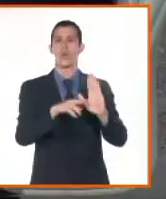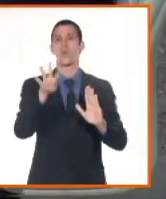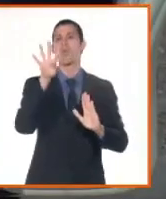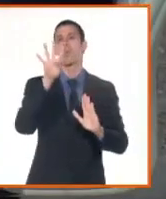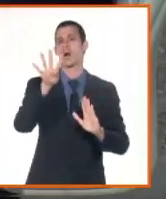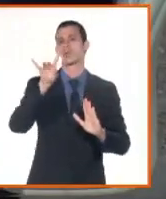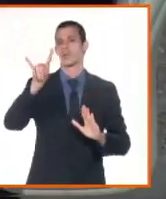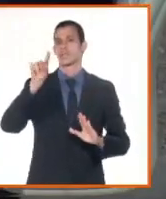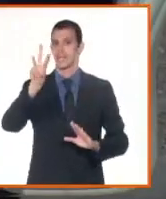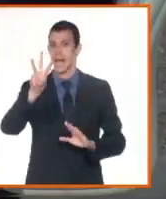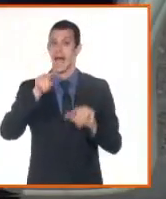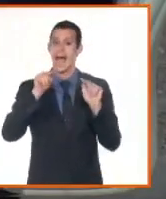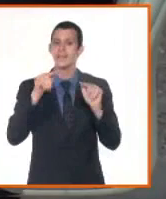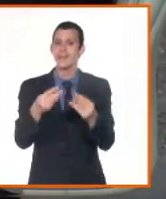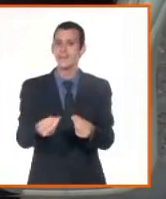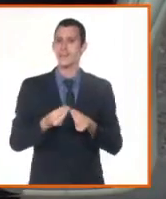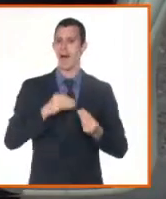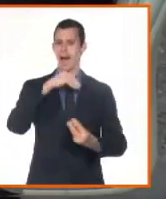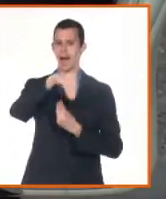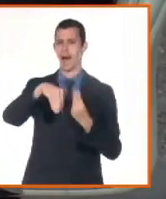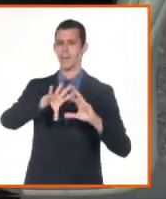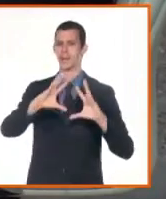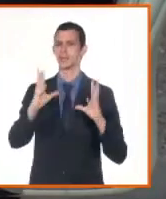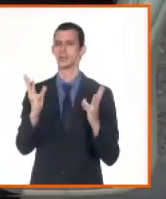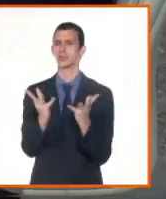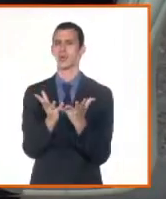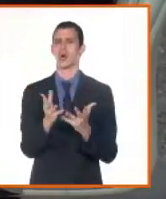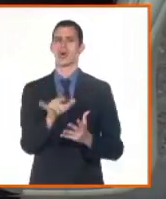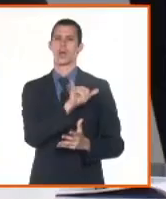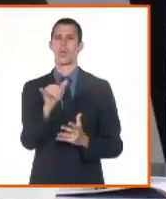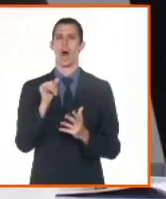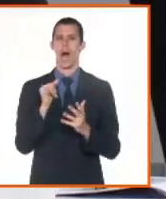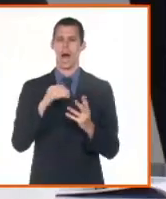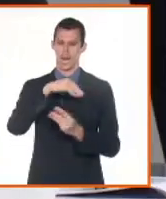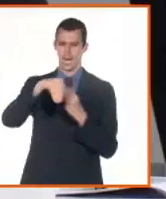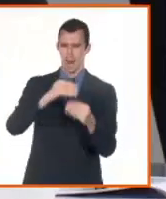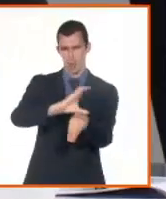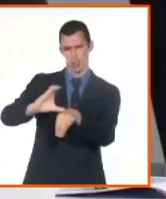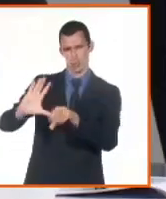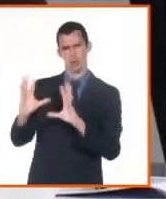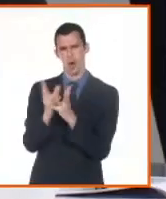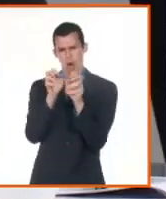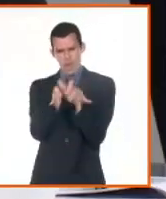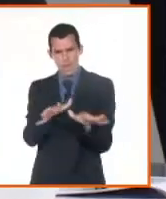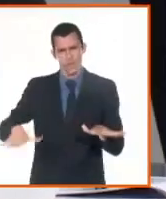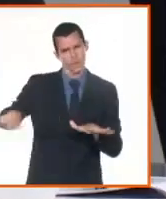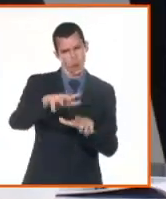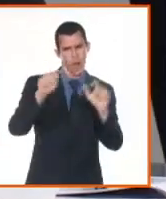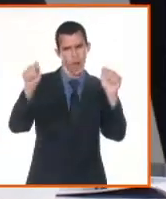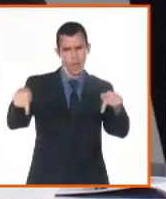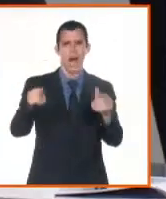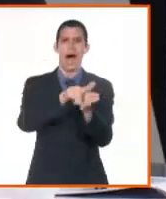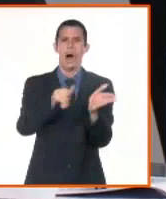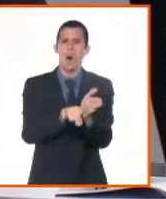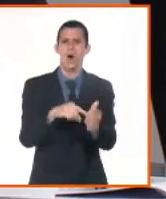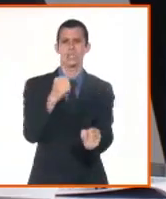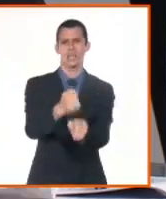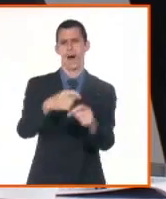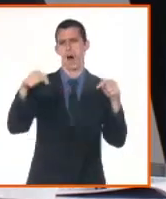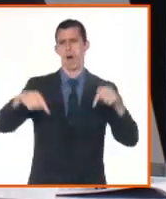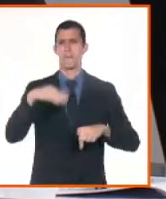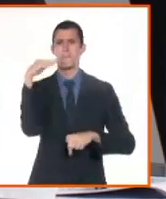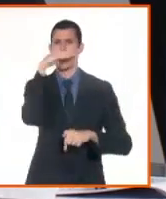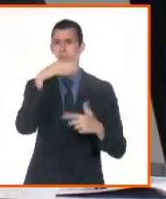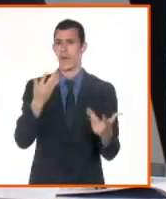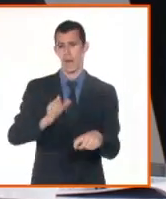pero sobre la base de un sistema de gestión informatizado de la oficina registral. Aquí hemos logrado